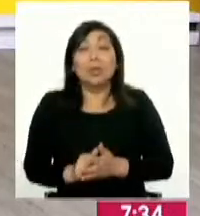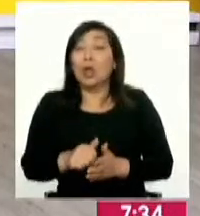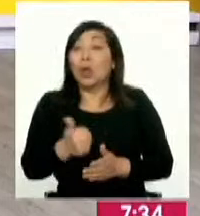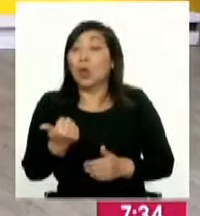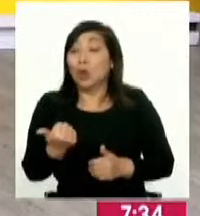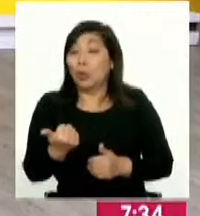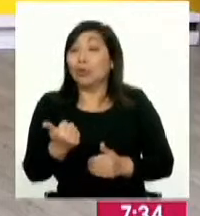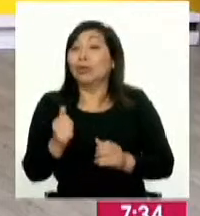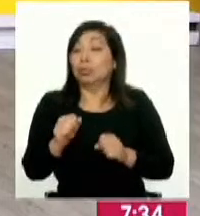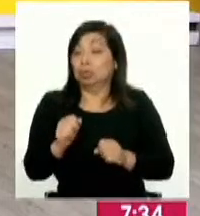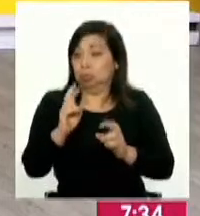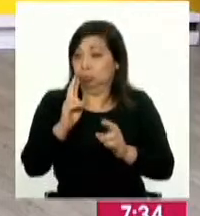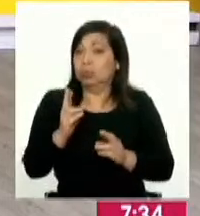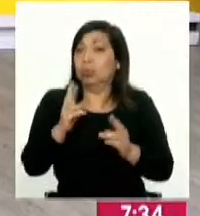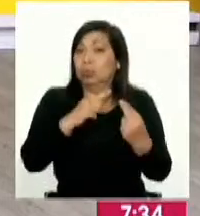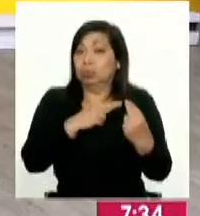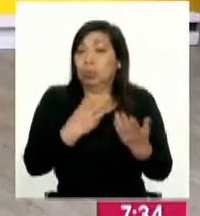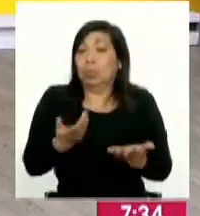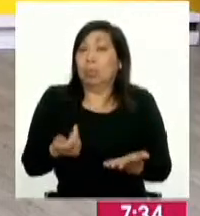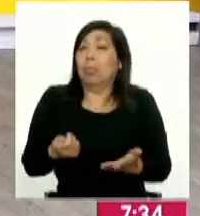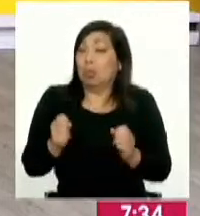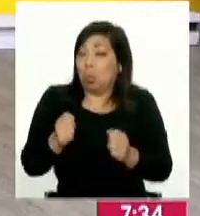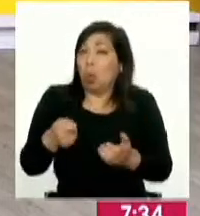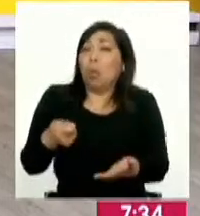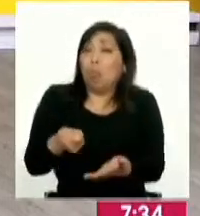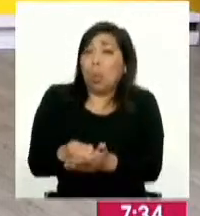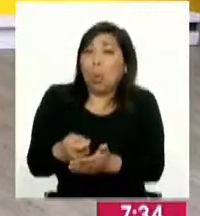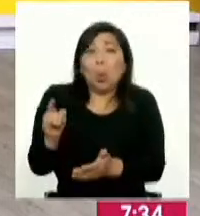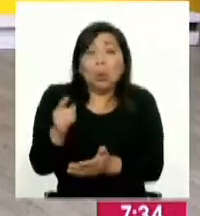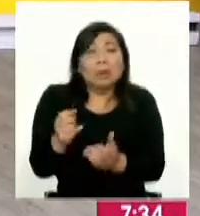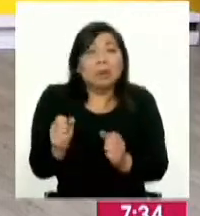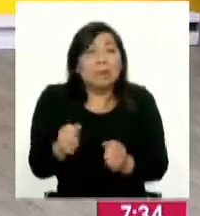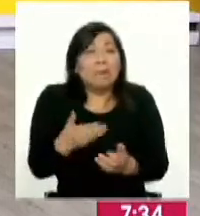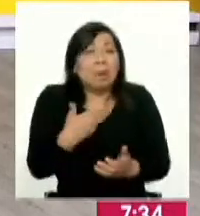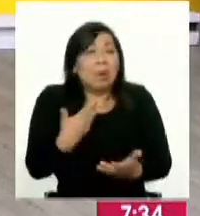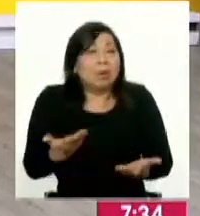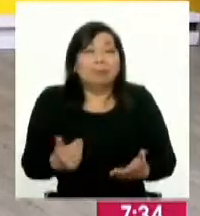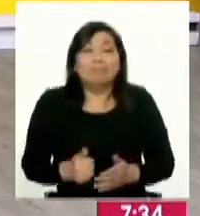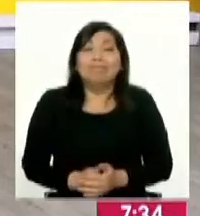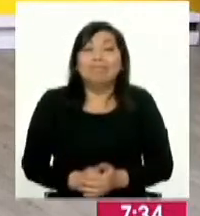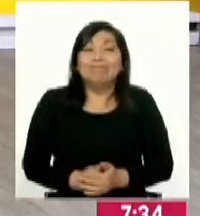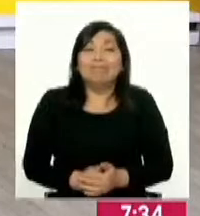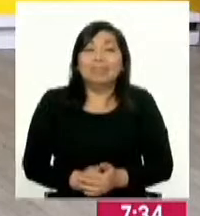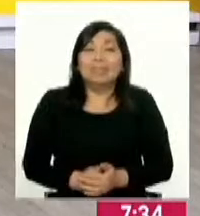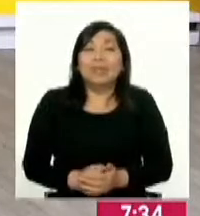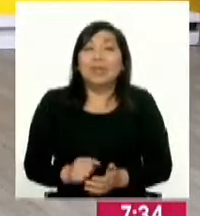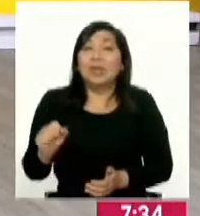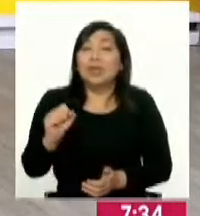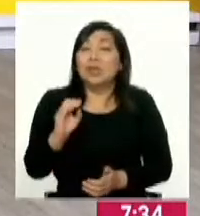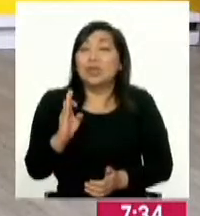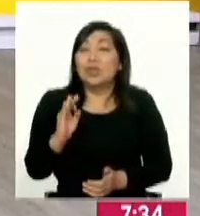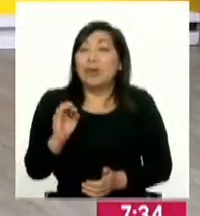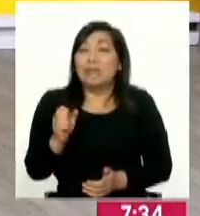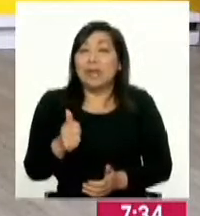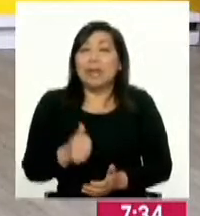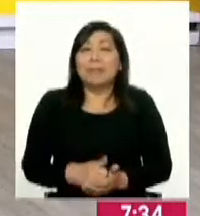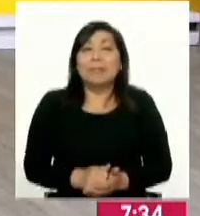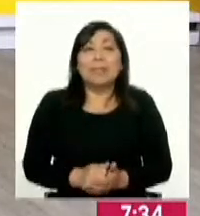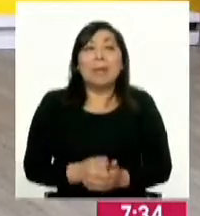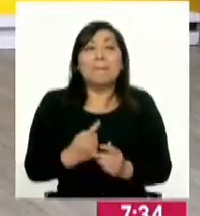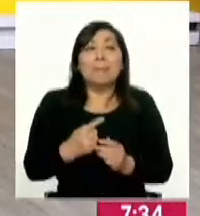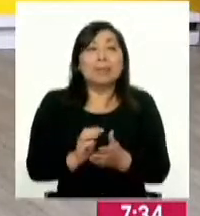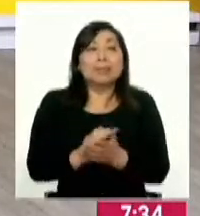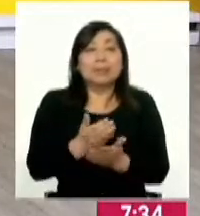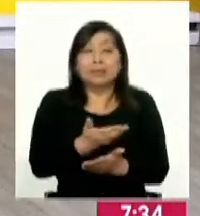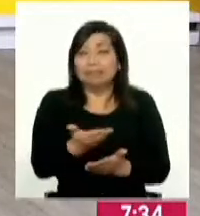en otras partes del mundo sí honran sus compromisos, algo que muchos usuarios consideran que no está pasando. Gracias a Sofía Gallegos. Y aprovecho para